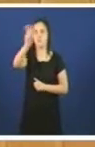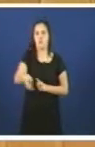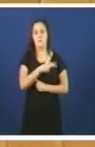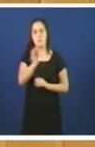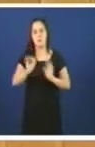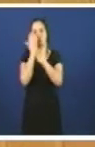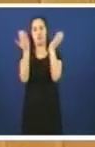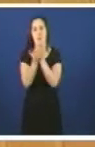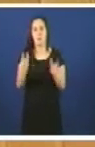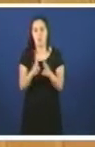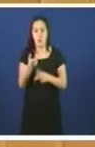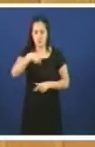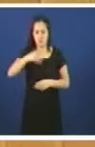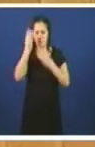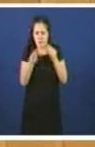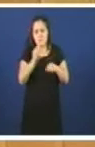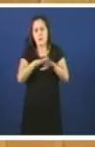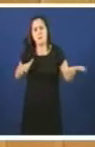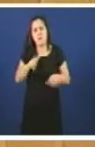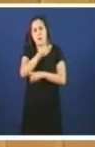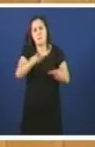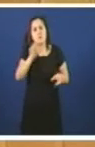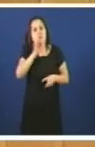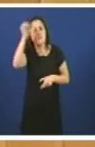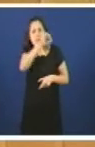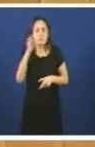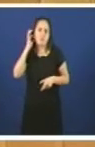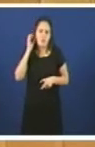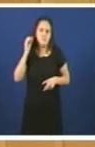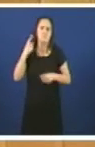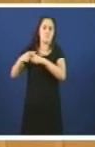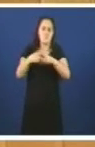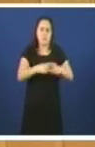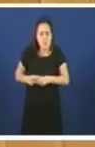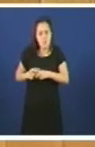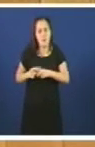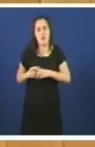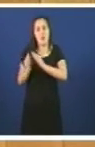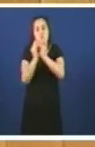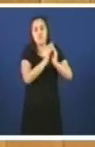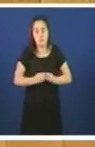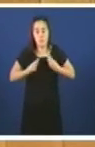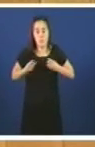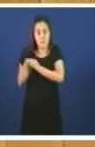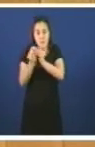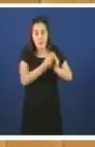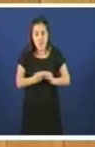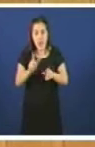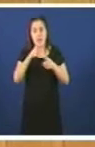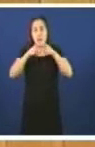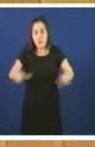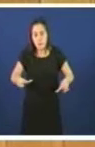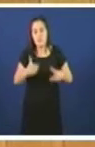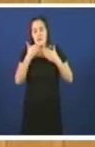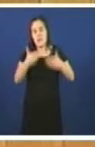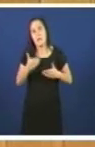Creemos que a maioría das galegas e dos galegos valoran e comparten o marco de convivencia lingüística recuperado en Galicia, a partir do decreto